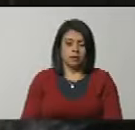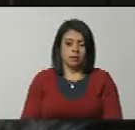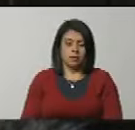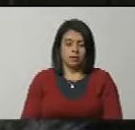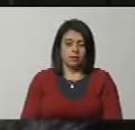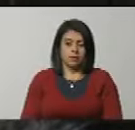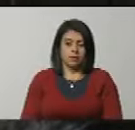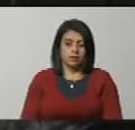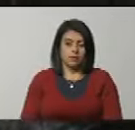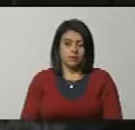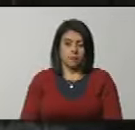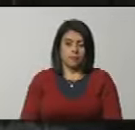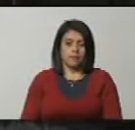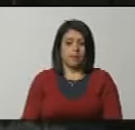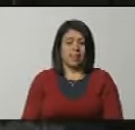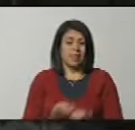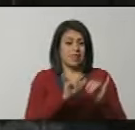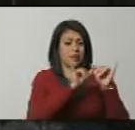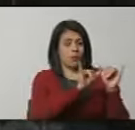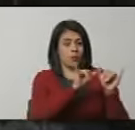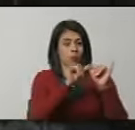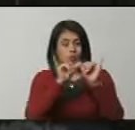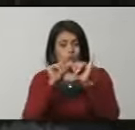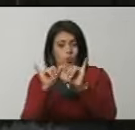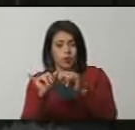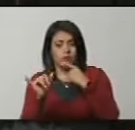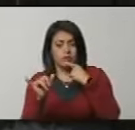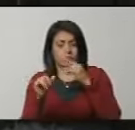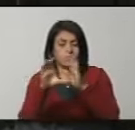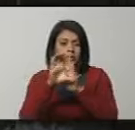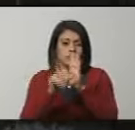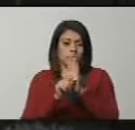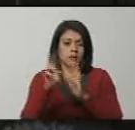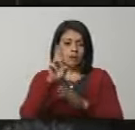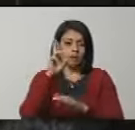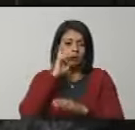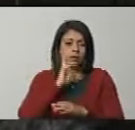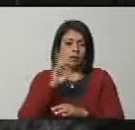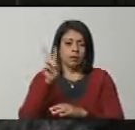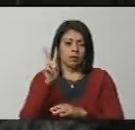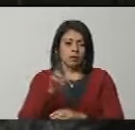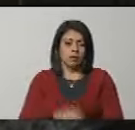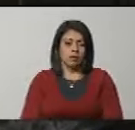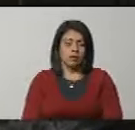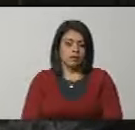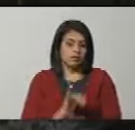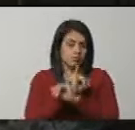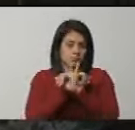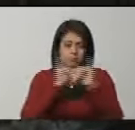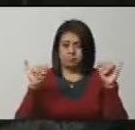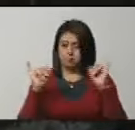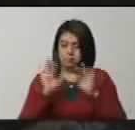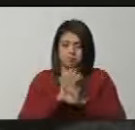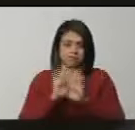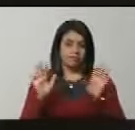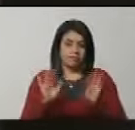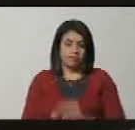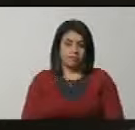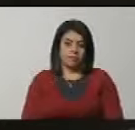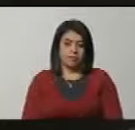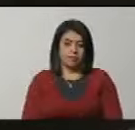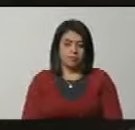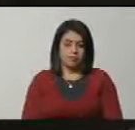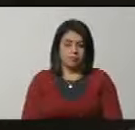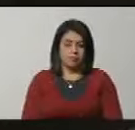Igualito, presidente, ni una palabra más ni una palabra menos. De acuerdo a lo previsto en la Constitución de la República Bolivariana Ya lo dije, diputado. Ah, ok, estamos alito entonces. Estamos